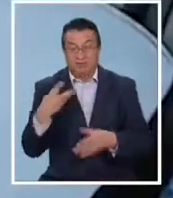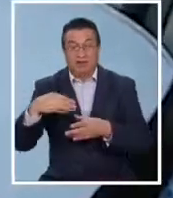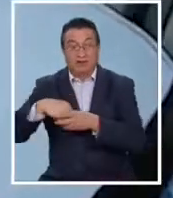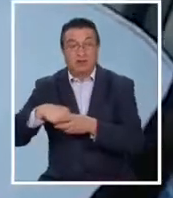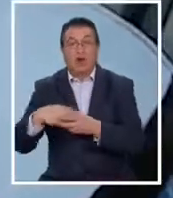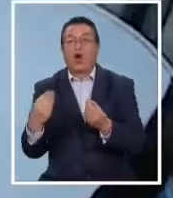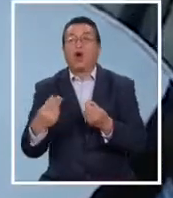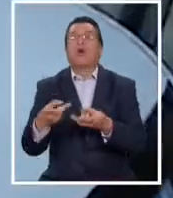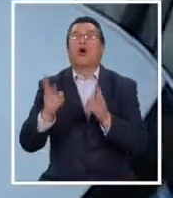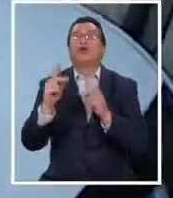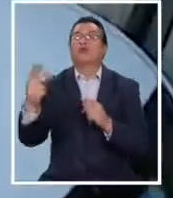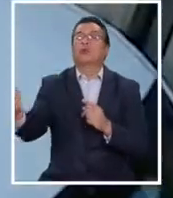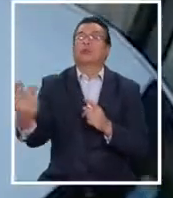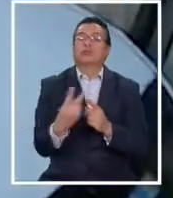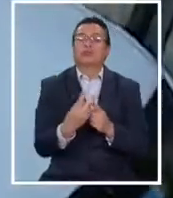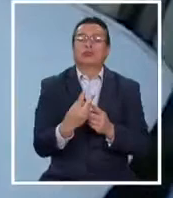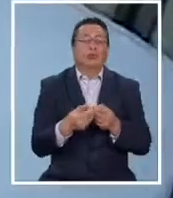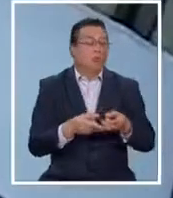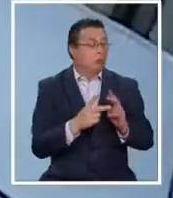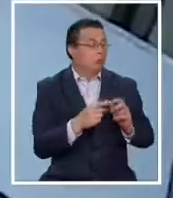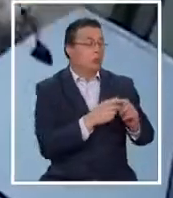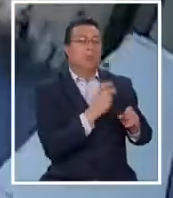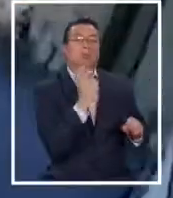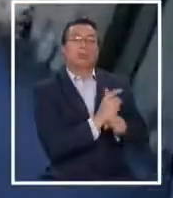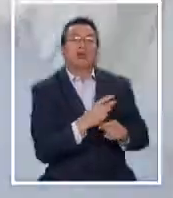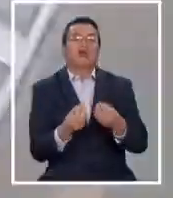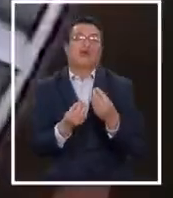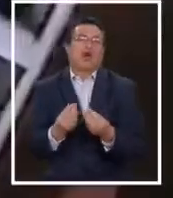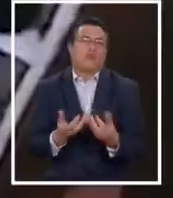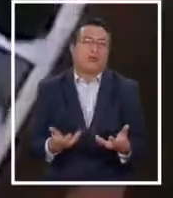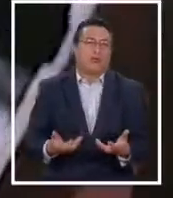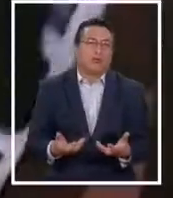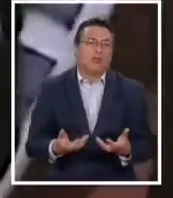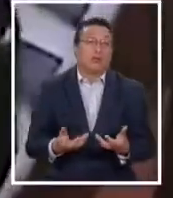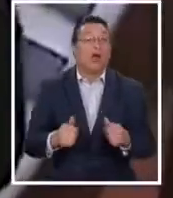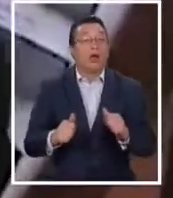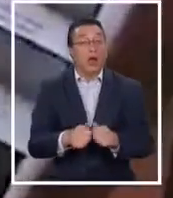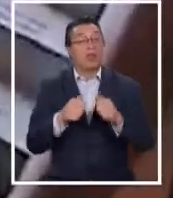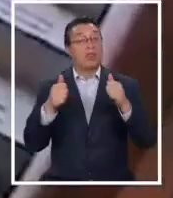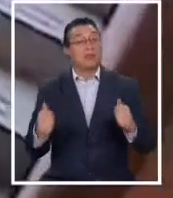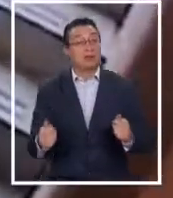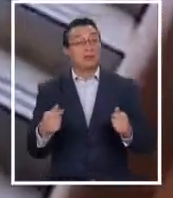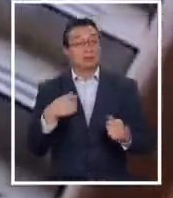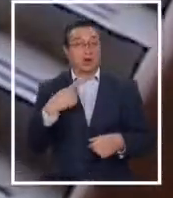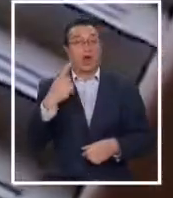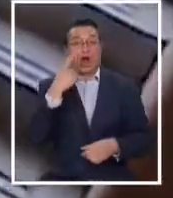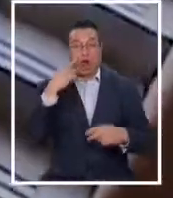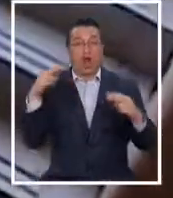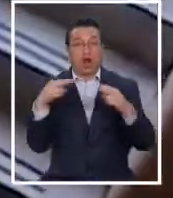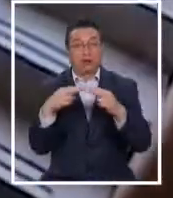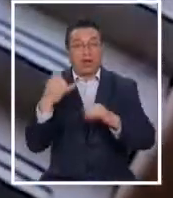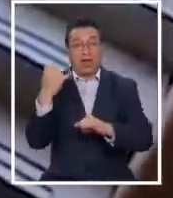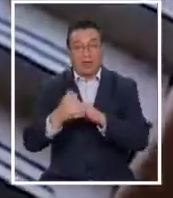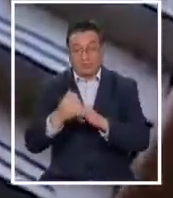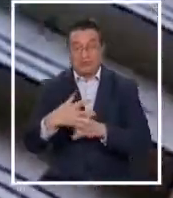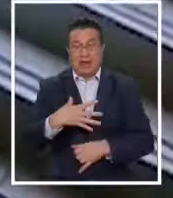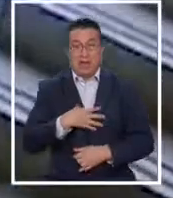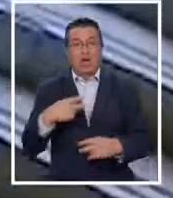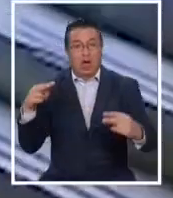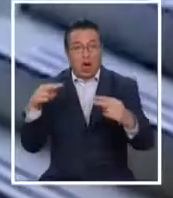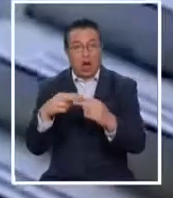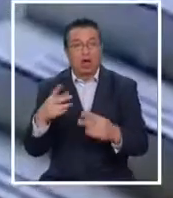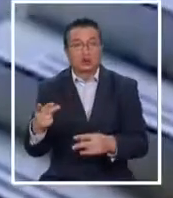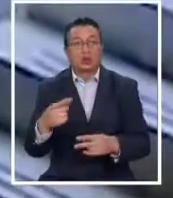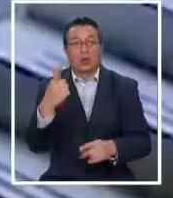el ingreso de terceros para en conjunto robarle a un vecino. Aún más inaudito, se conocen. Es amigo del hijo de la víctima,